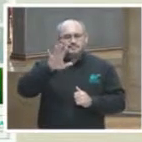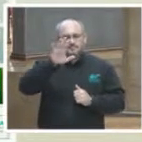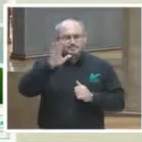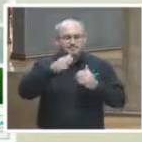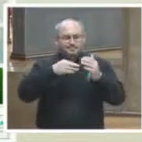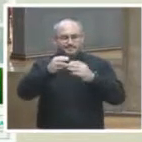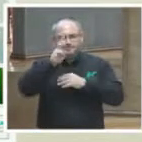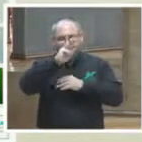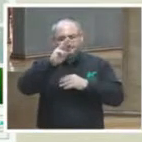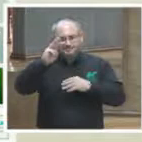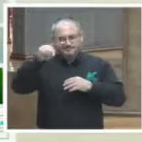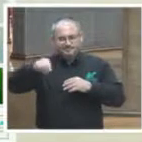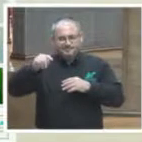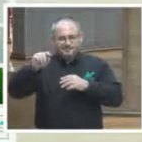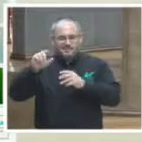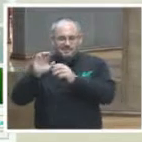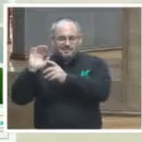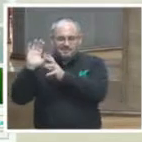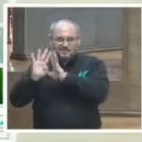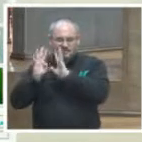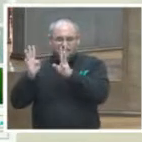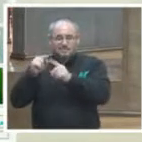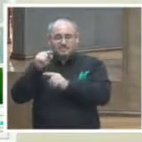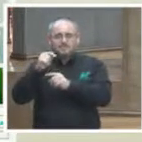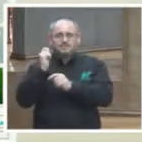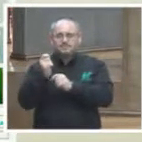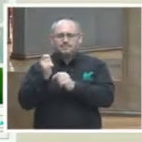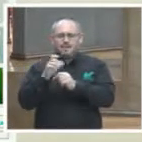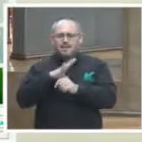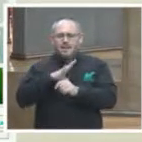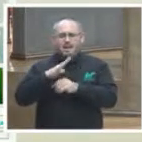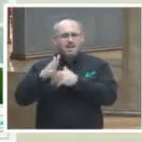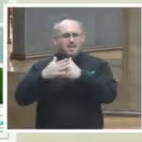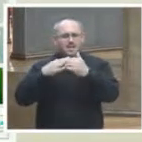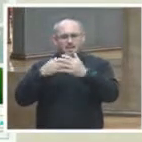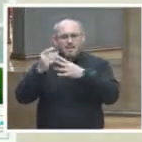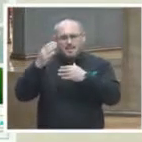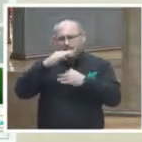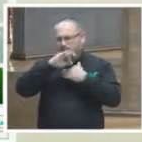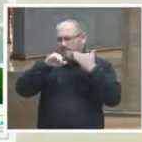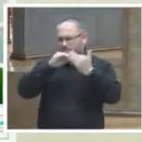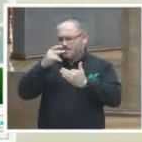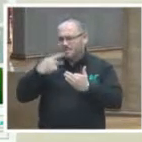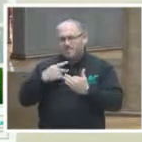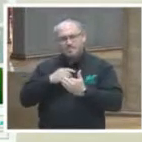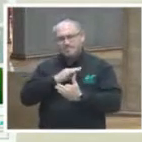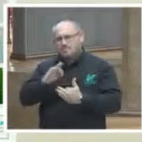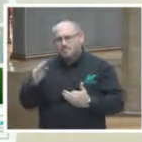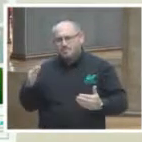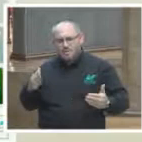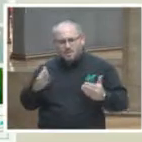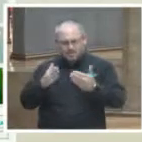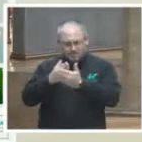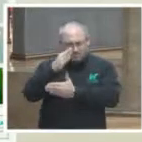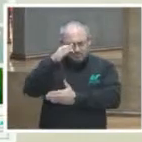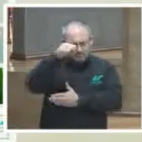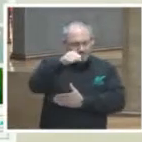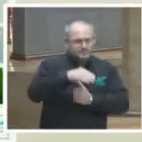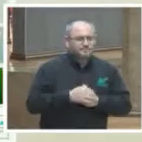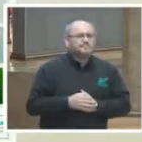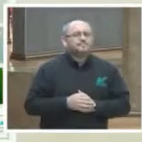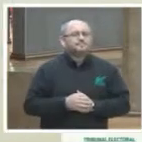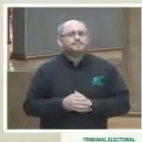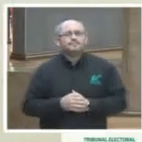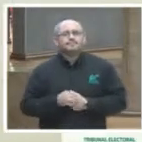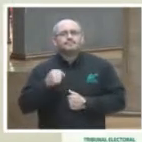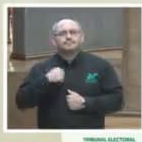plataforma de nuestro tribunal es el avance tecnológico para que todos podamos acceder a ello en nuestra página del